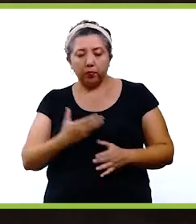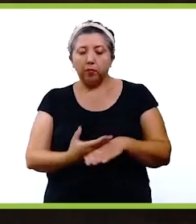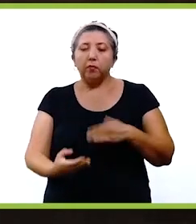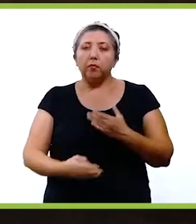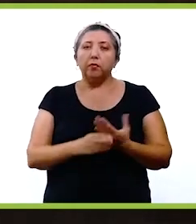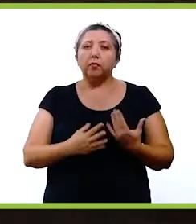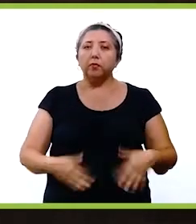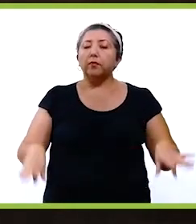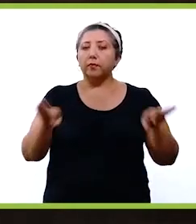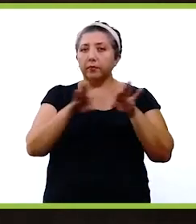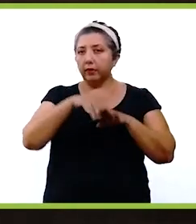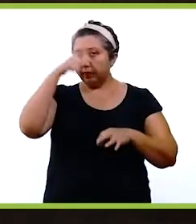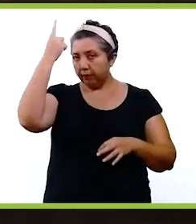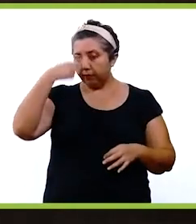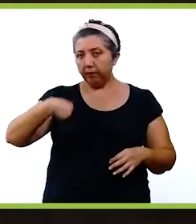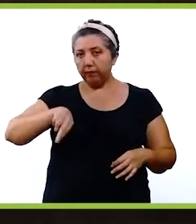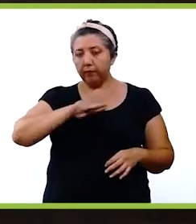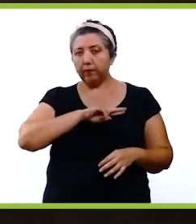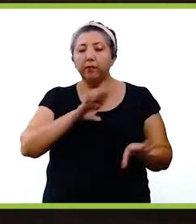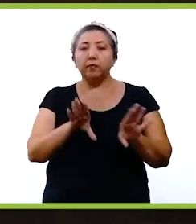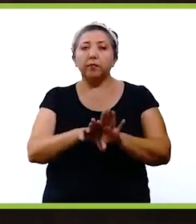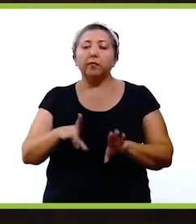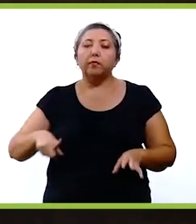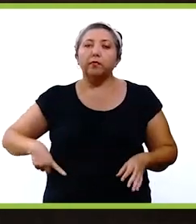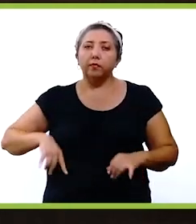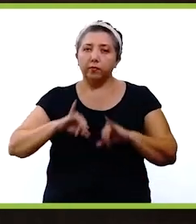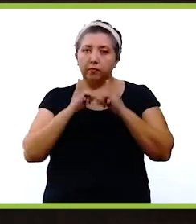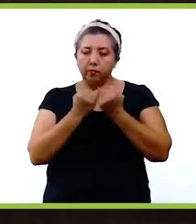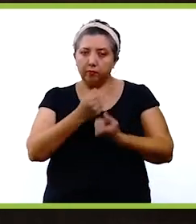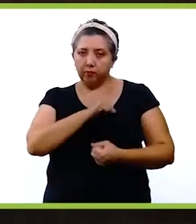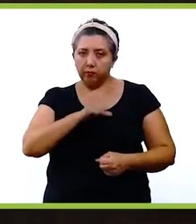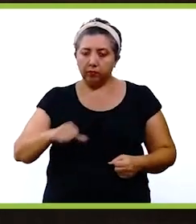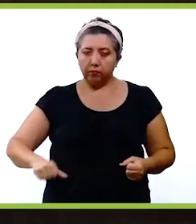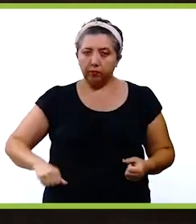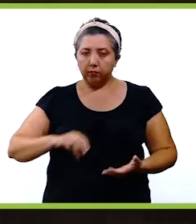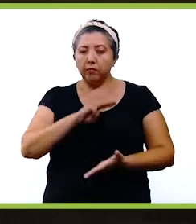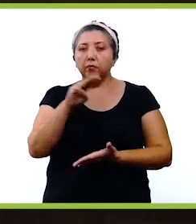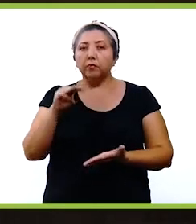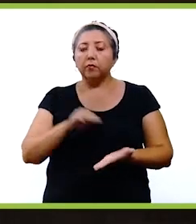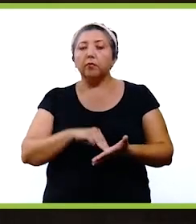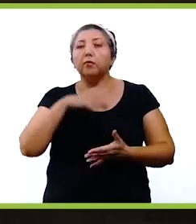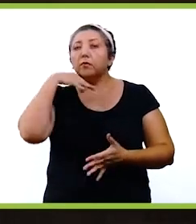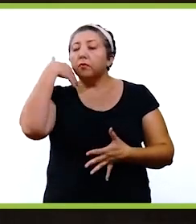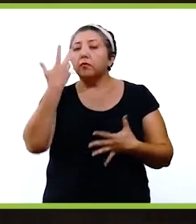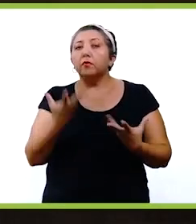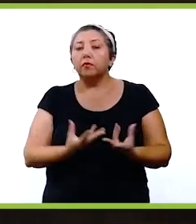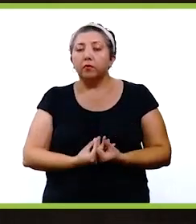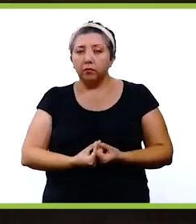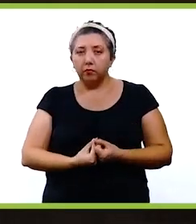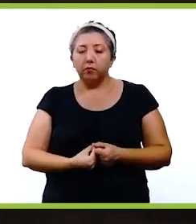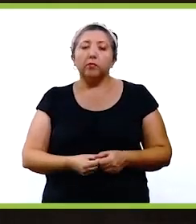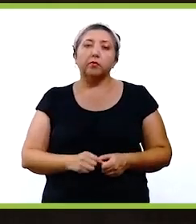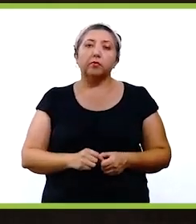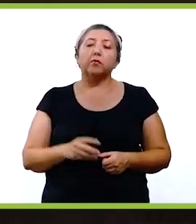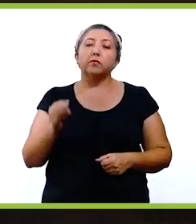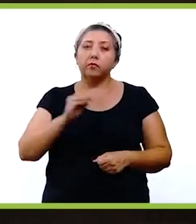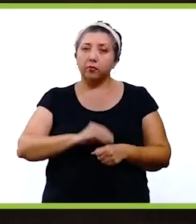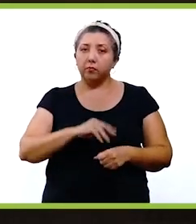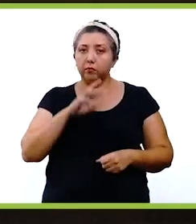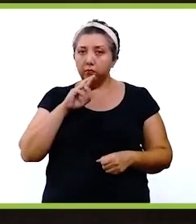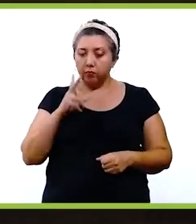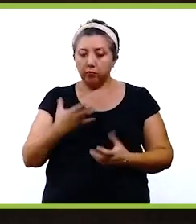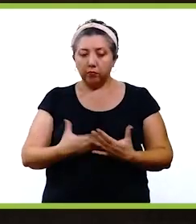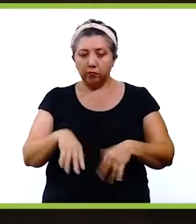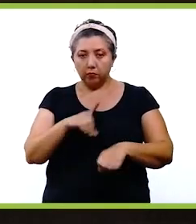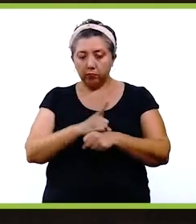cosa también bien importante es que para nosotros como gobierno y junto con el Ayuntamiento de Mérida, lo que queremos es que el estadio se acople